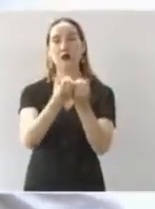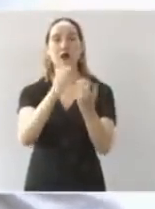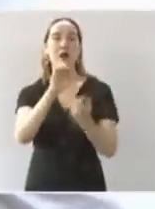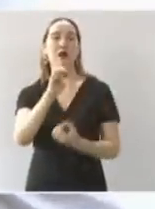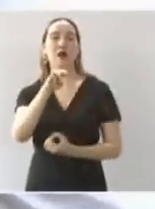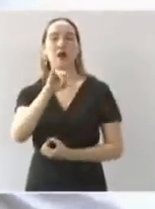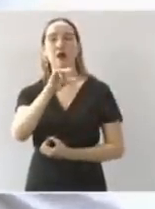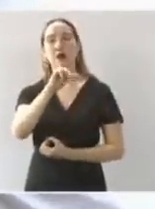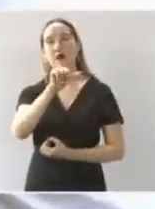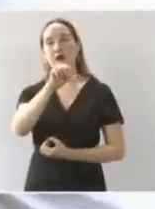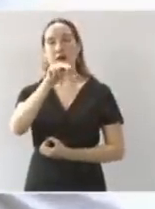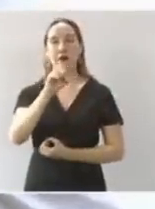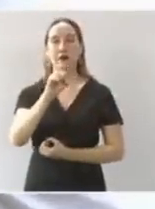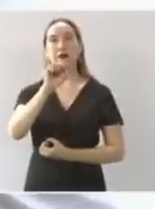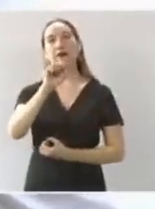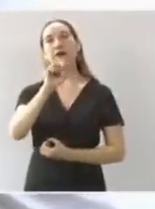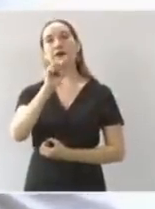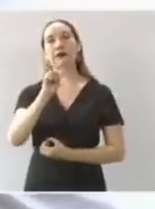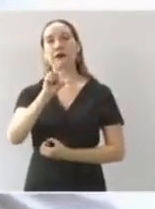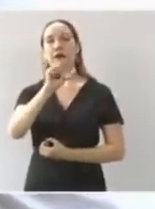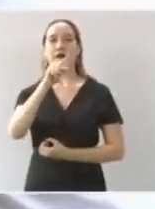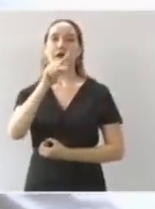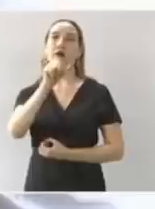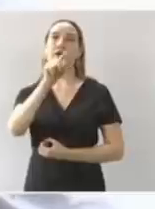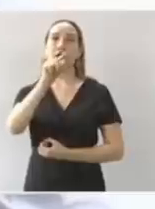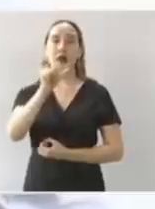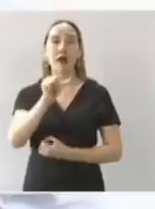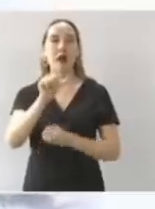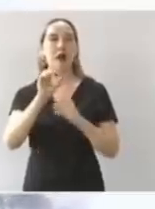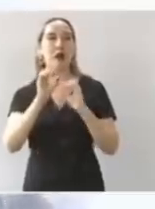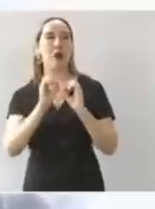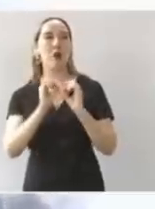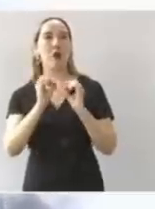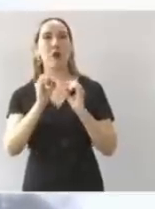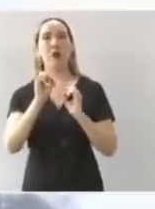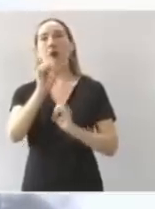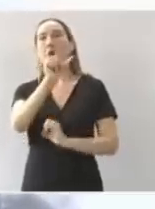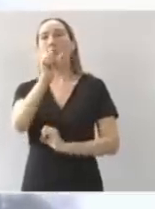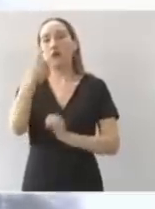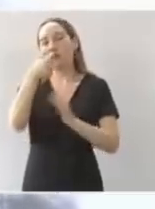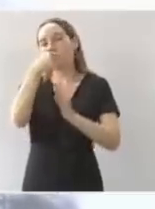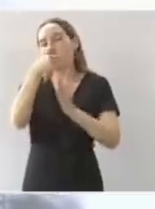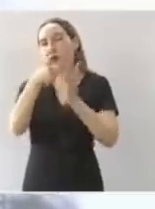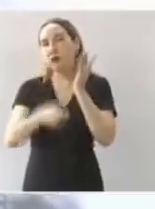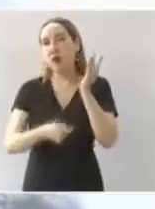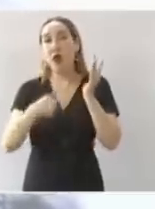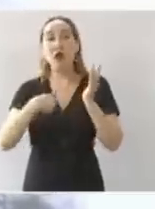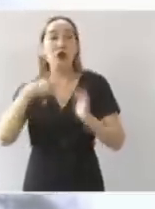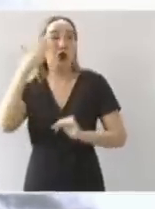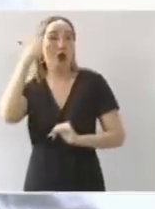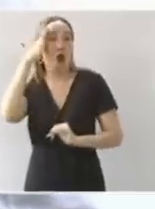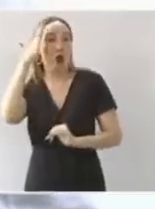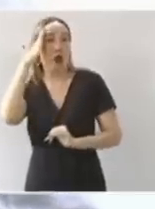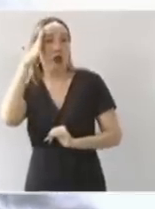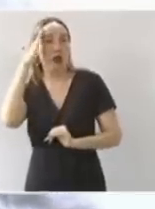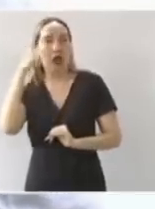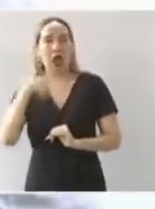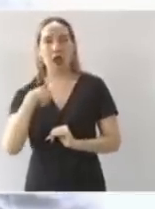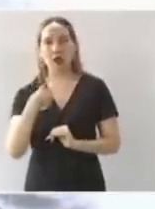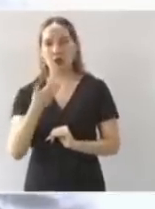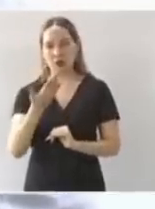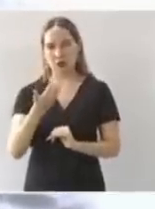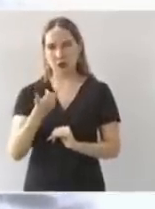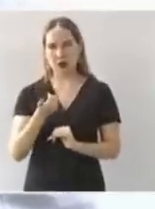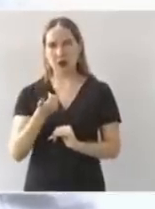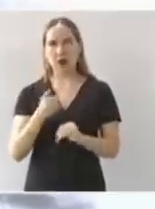yo soy de la organización Ponciano Arriaga y nos organizamos a mí me das el dinero y yo lo